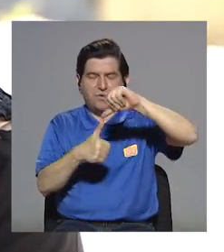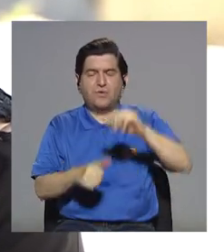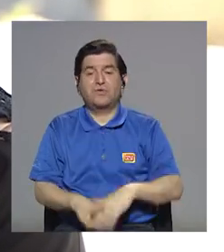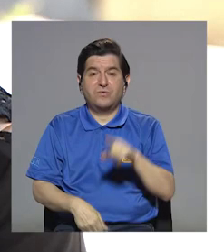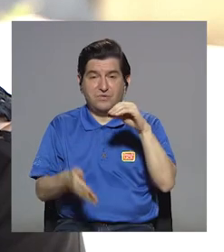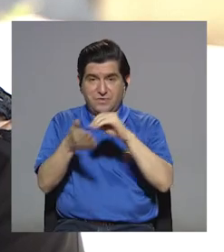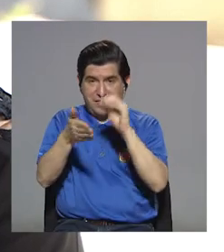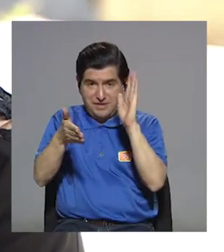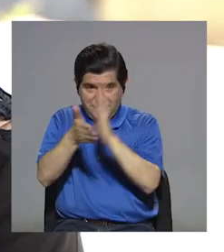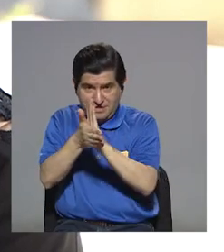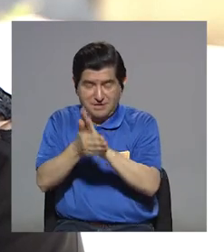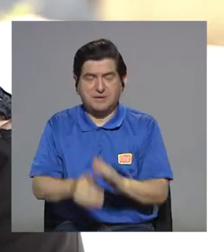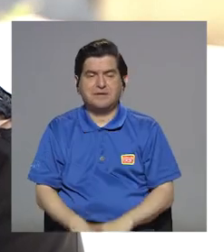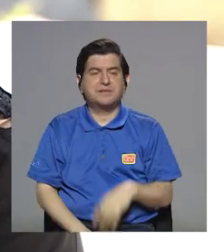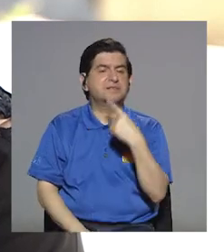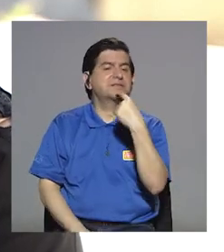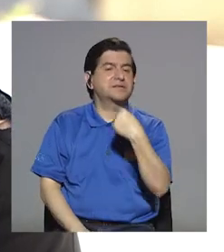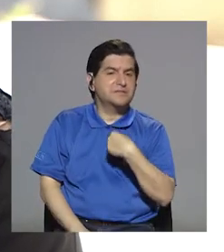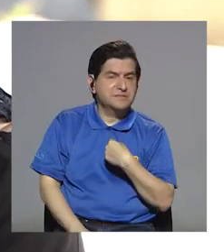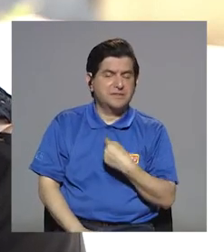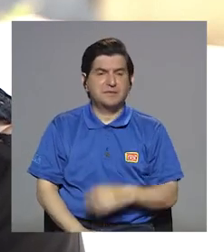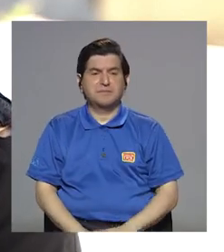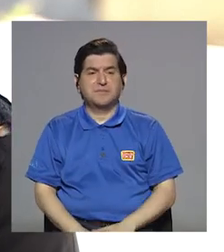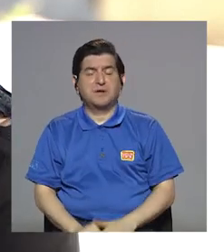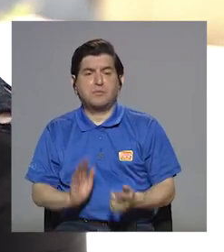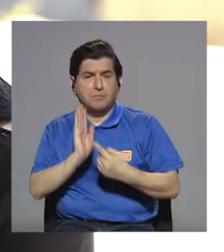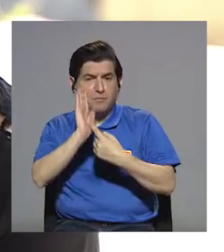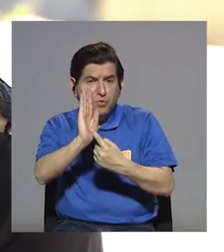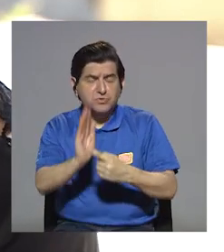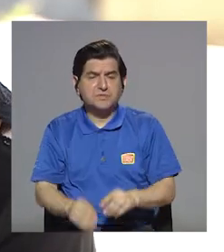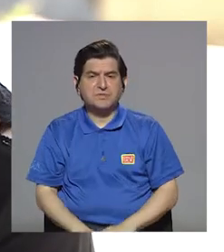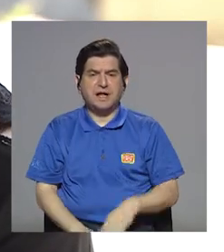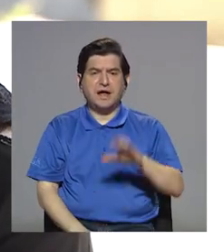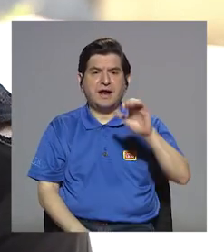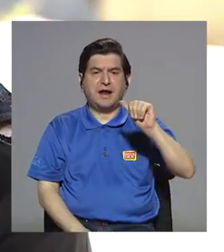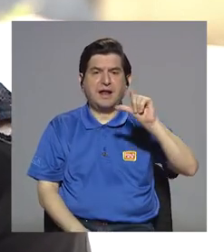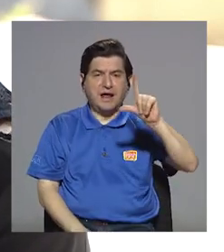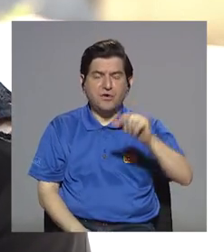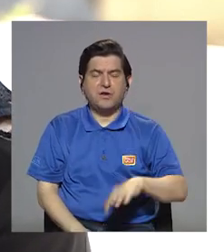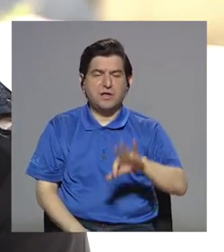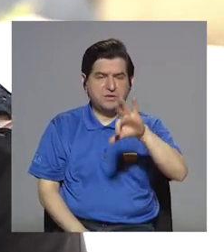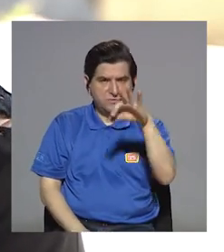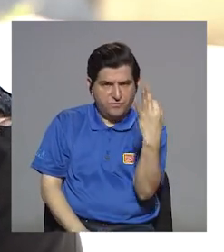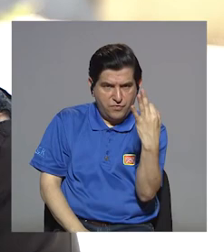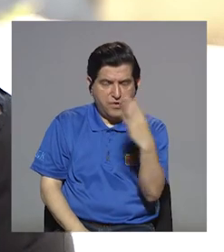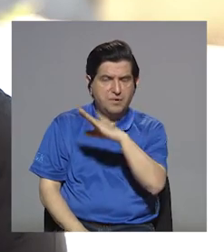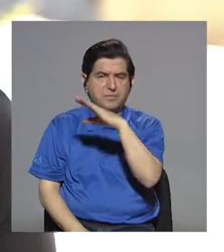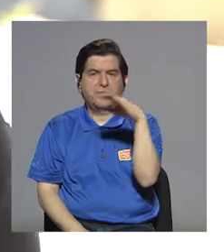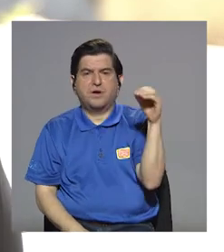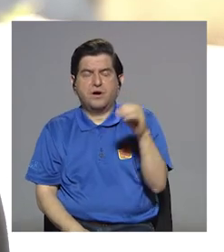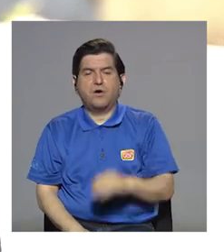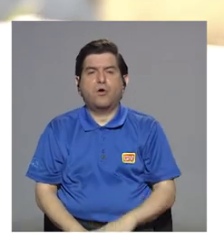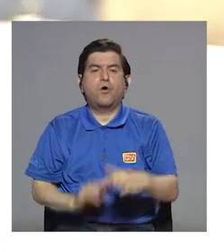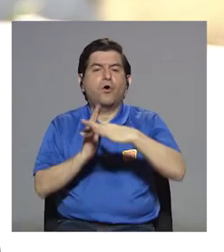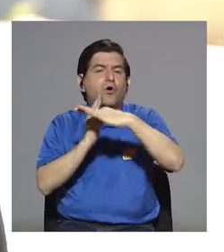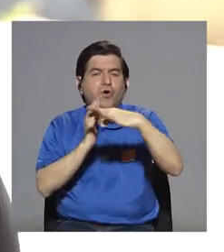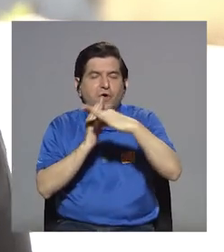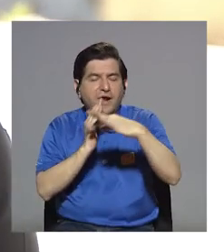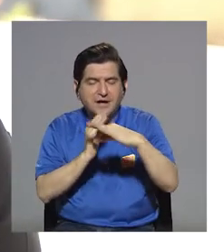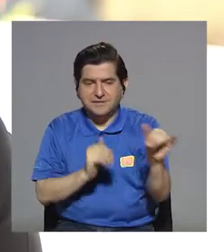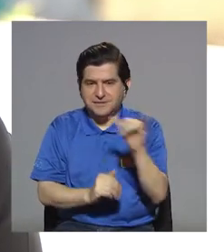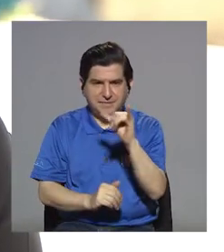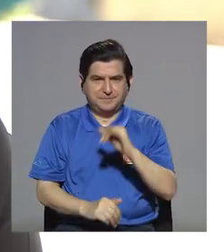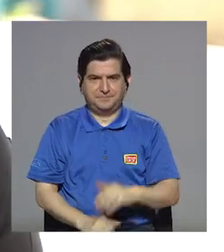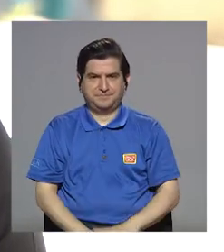Ellos nos dicen, bueno, si van a expresar las calorías, los expresan de esta manera, si van a expresar la grasa, de esta manera.